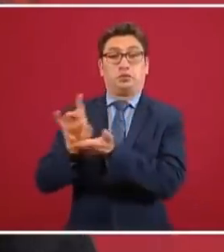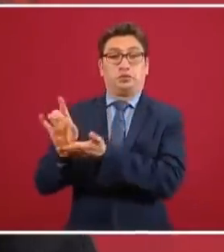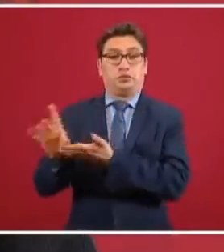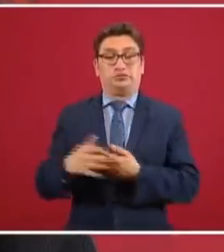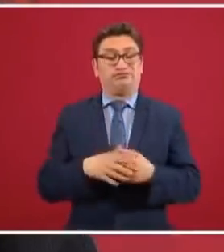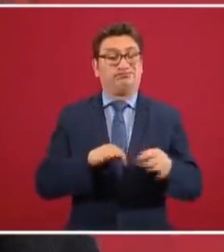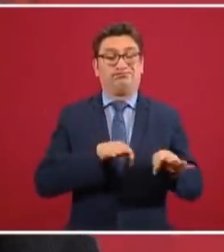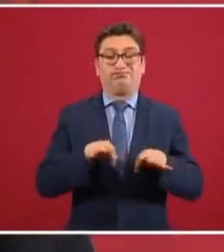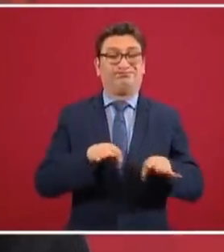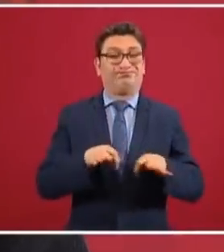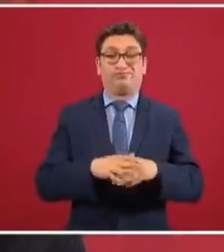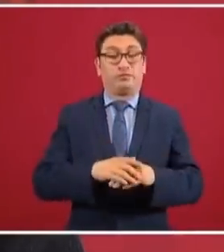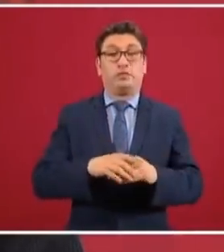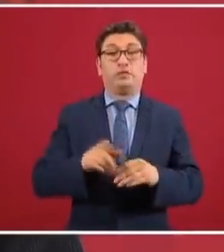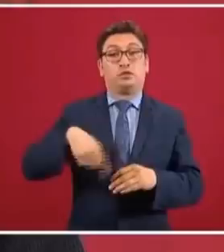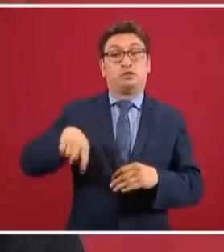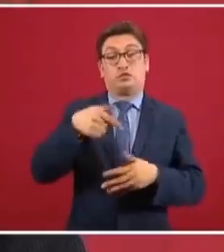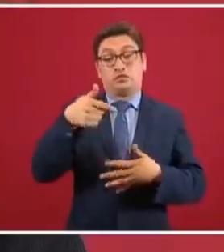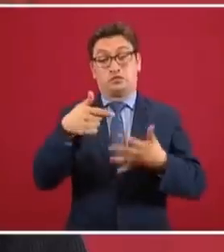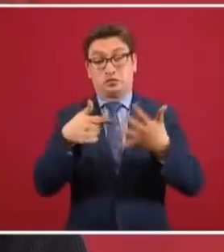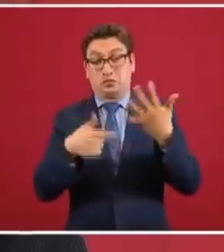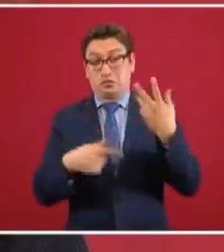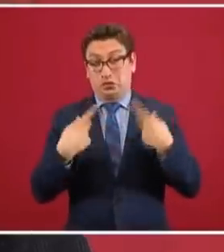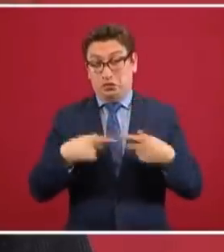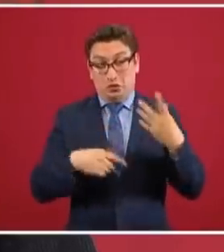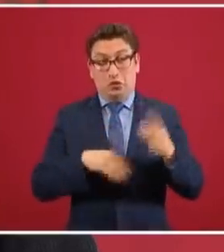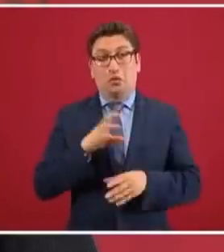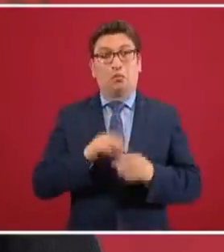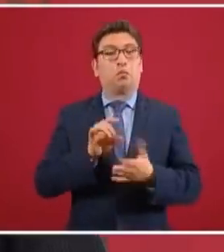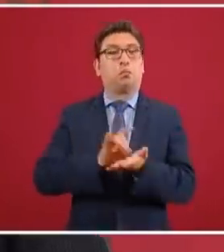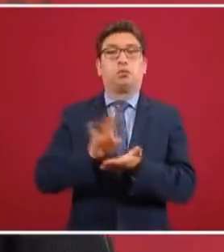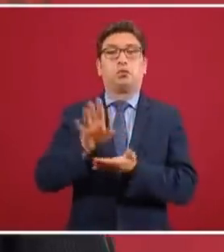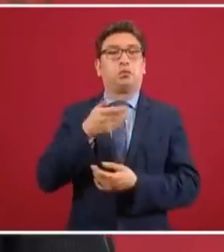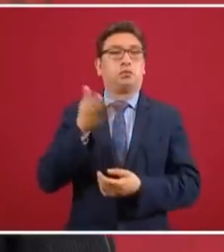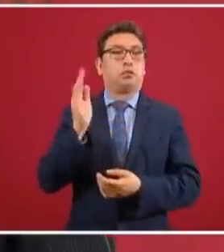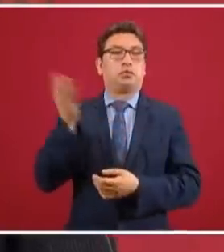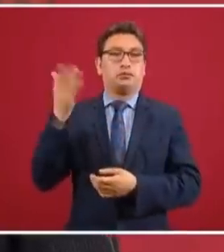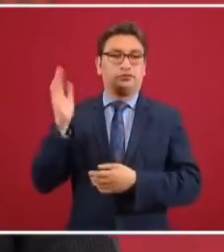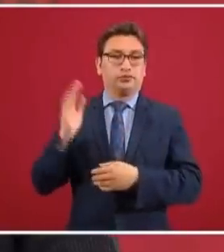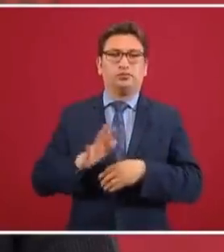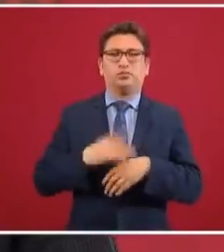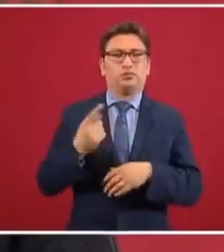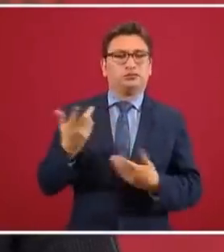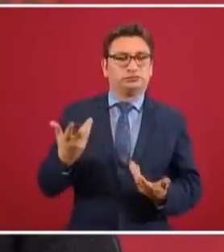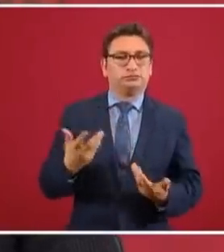a toda su nómina, todo esto por recomendación